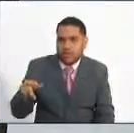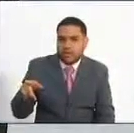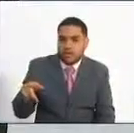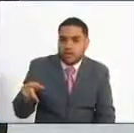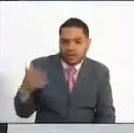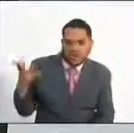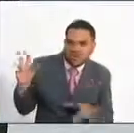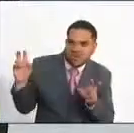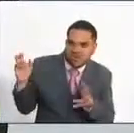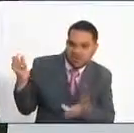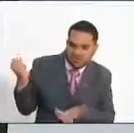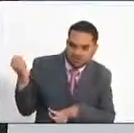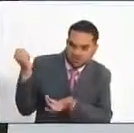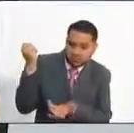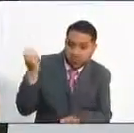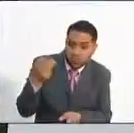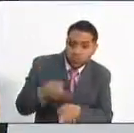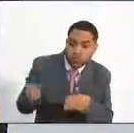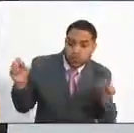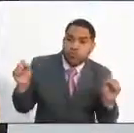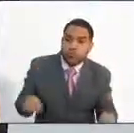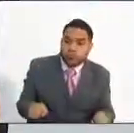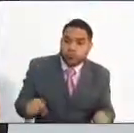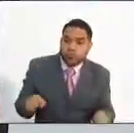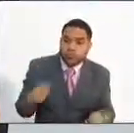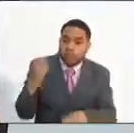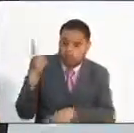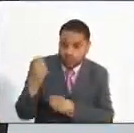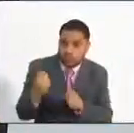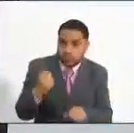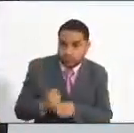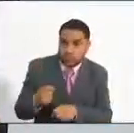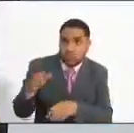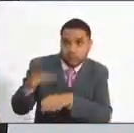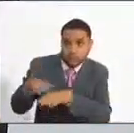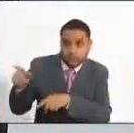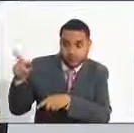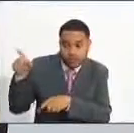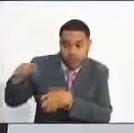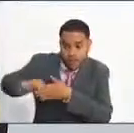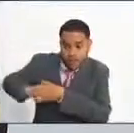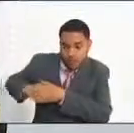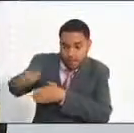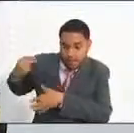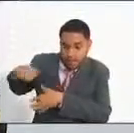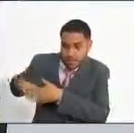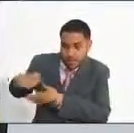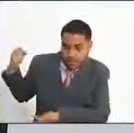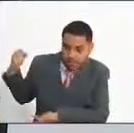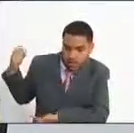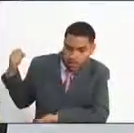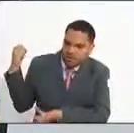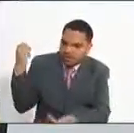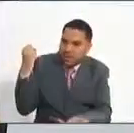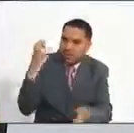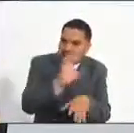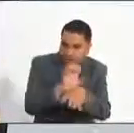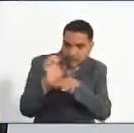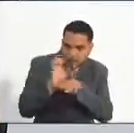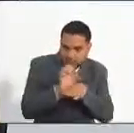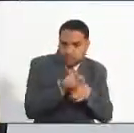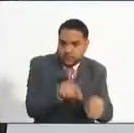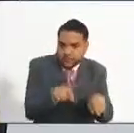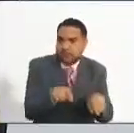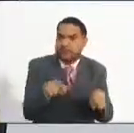presupuestos que se van a aprobar próximamente para el año entrante se disponga de las partidas que requieren las entidades para poder